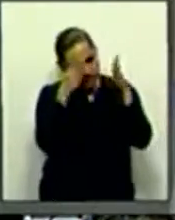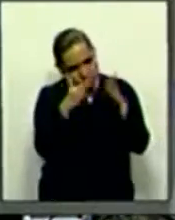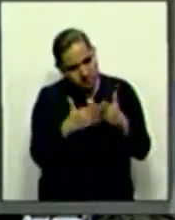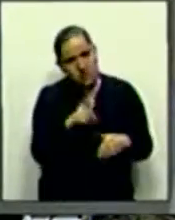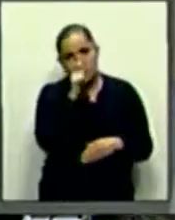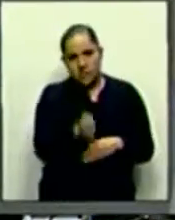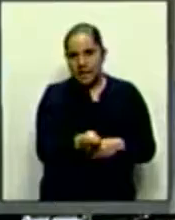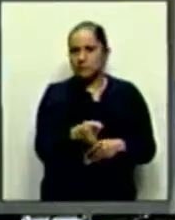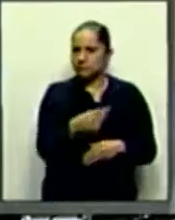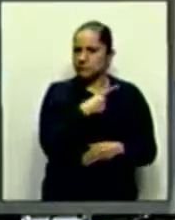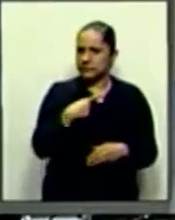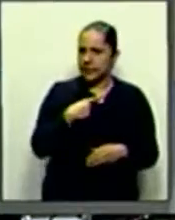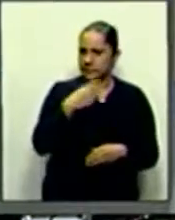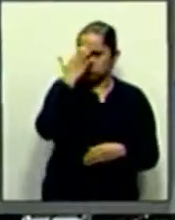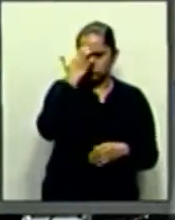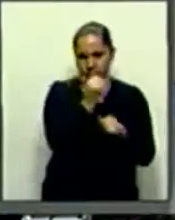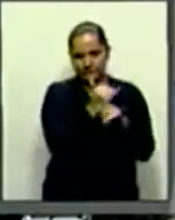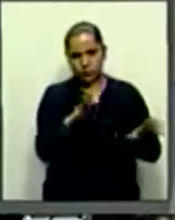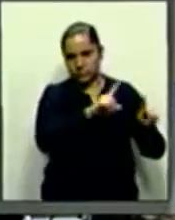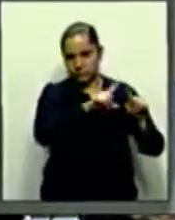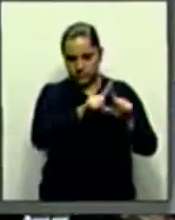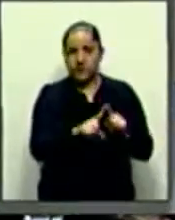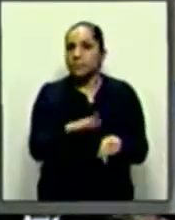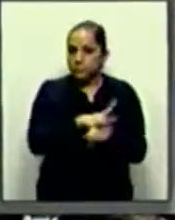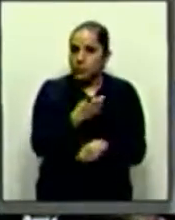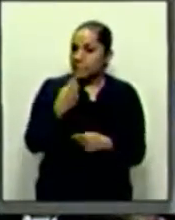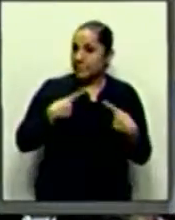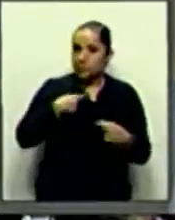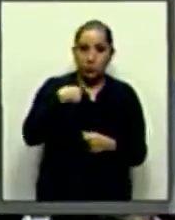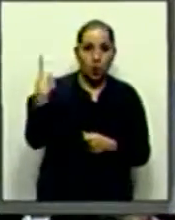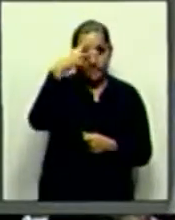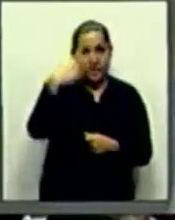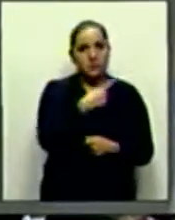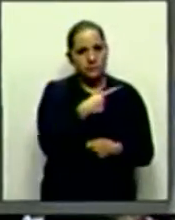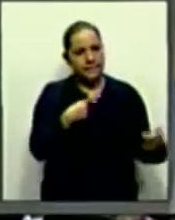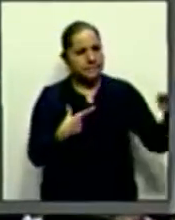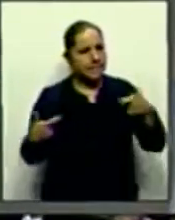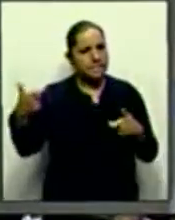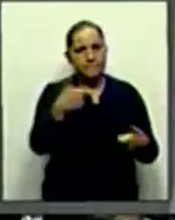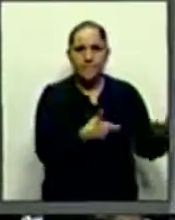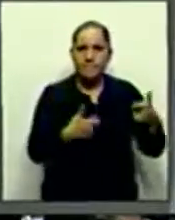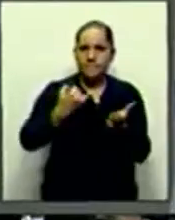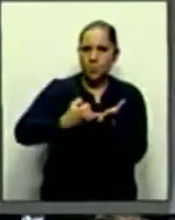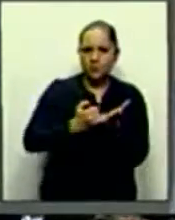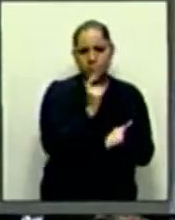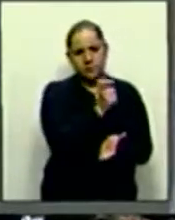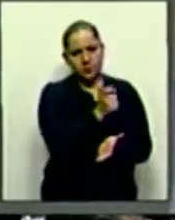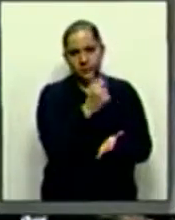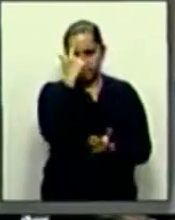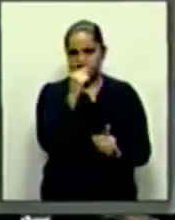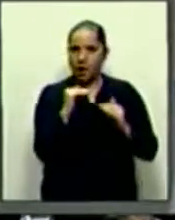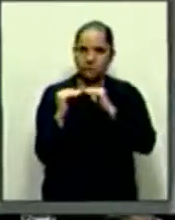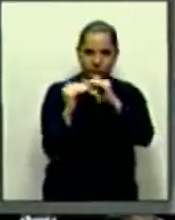constitucional, todos los mexicanos estamos obligados a contribuir al gasto público de manera proporcional y equitativa.